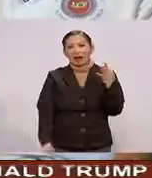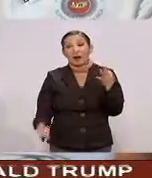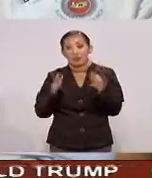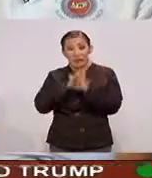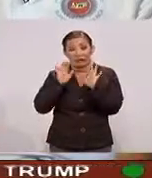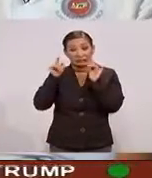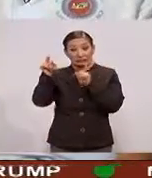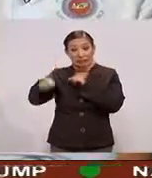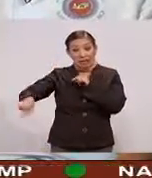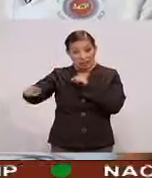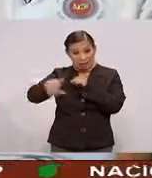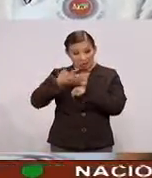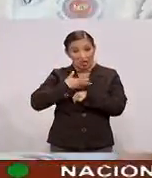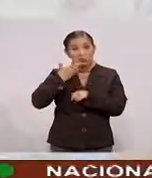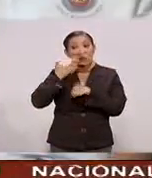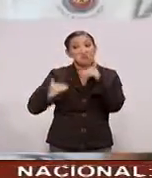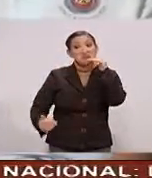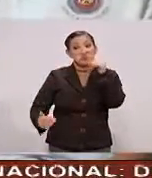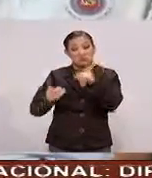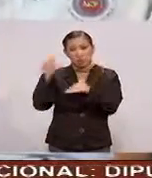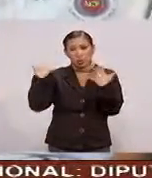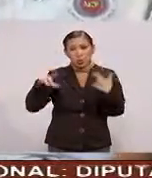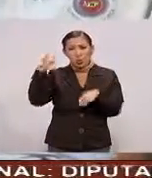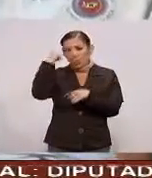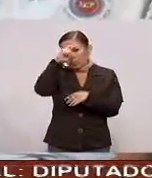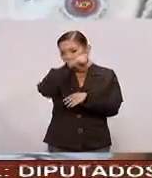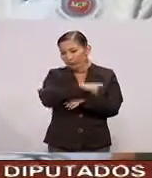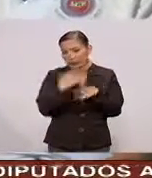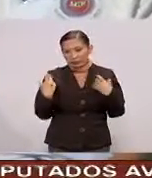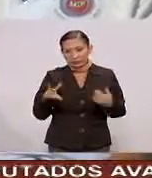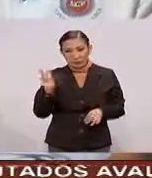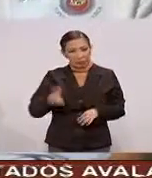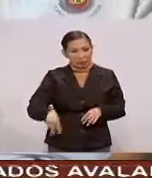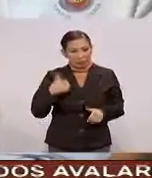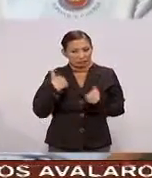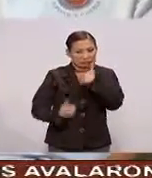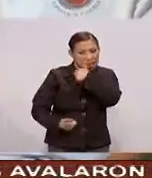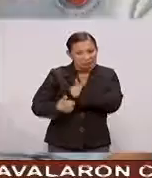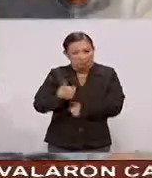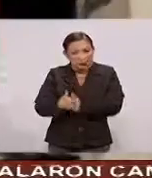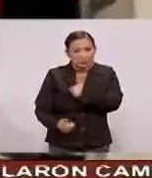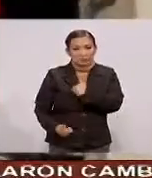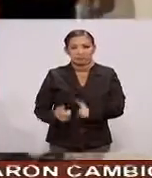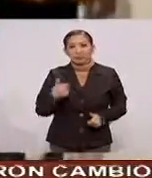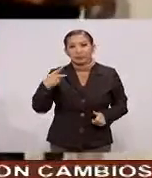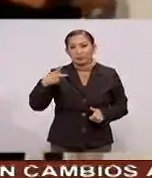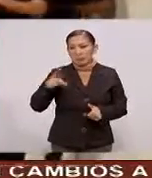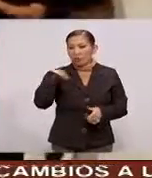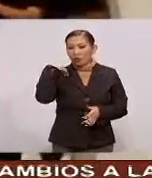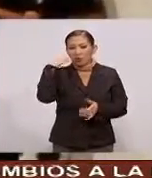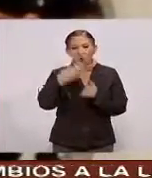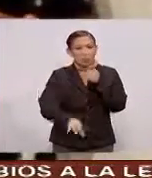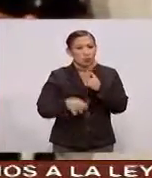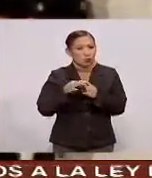Particularmente Ellos traían Un buen nivel Estuvo difícil Pero al final